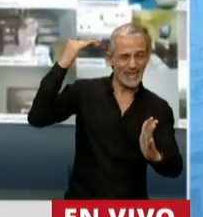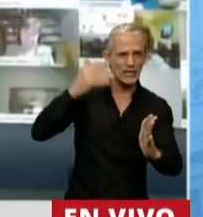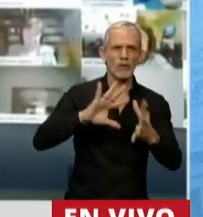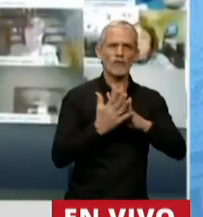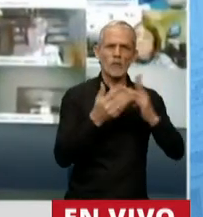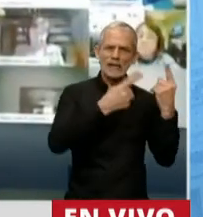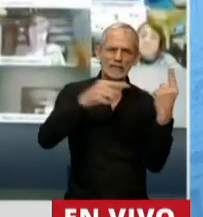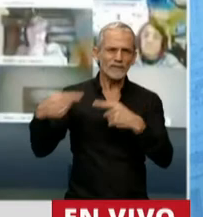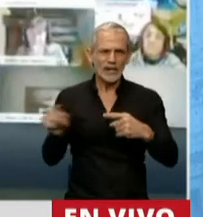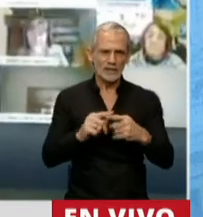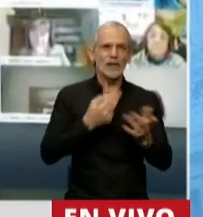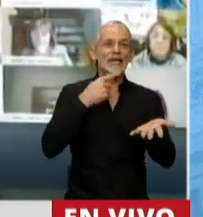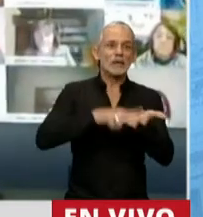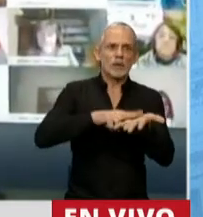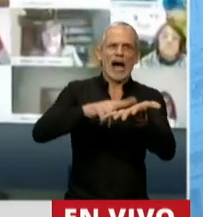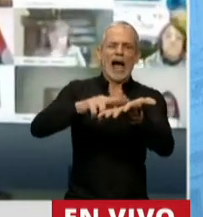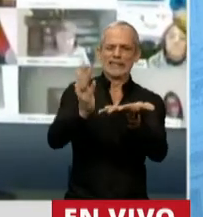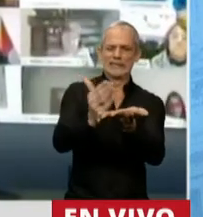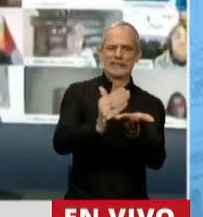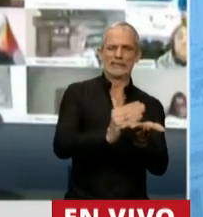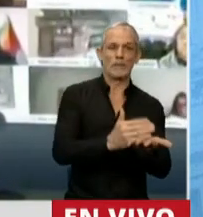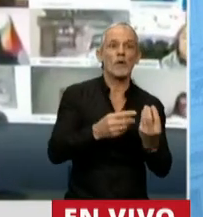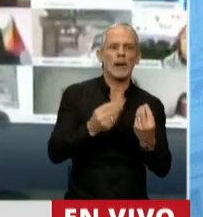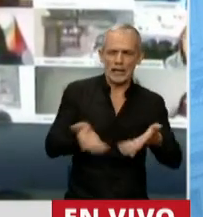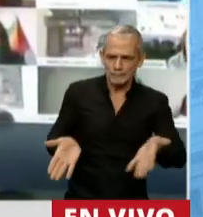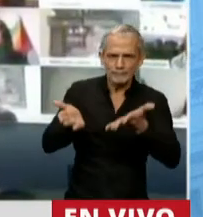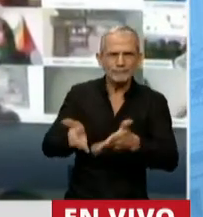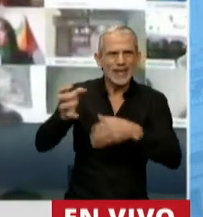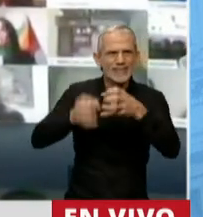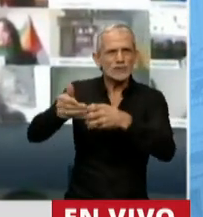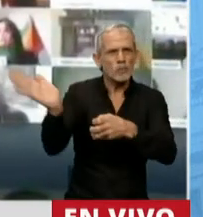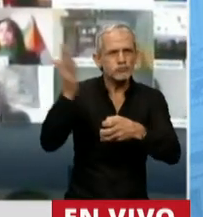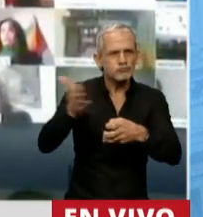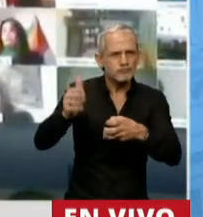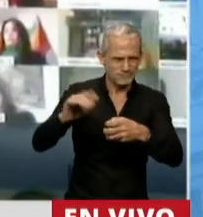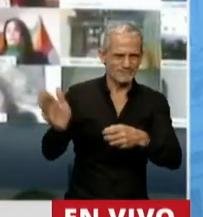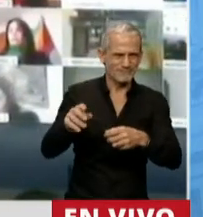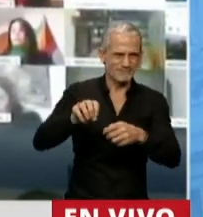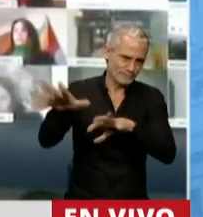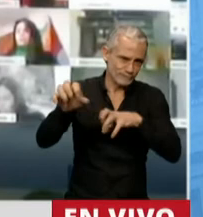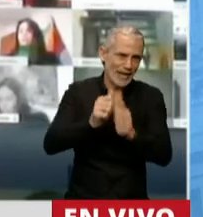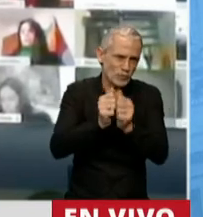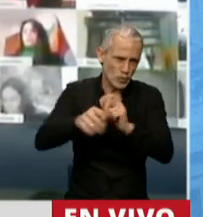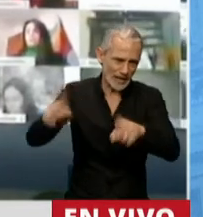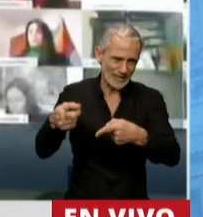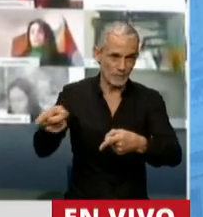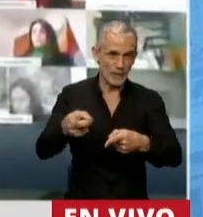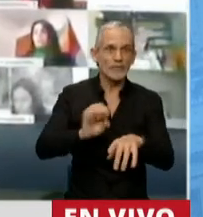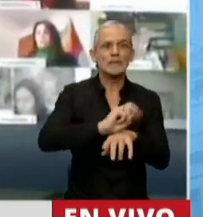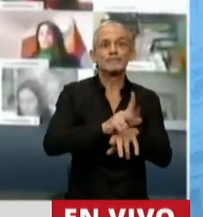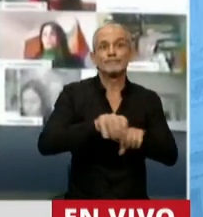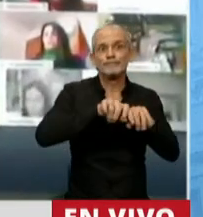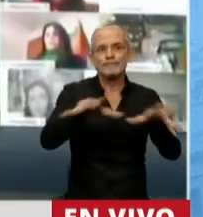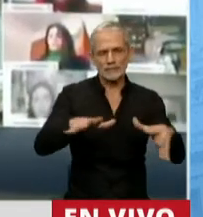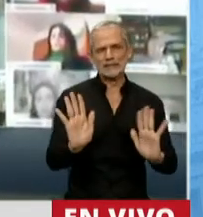mecanismos aliviar la carga impositiva para el desarrollo productivo e industrial. La pandemia nos expone a revisar y